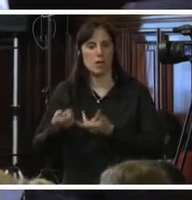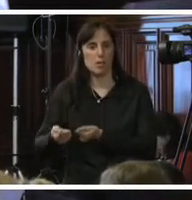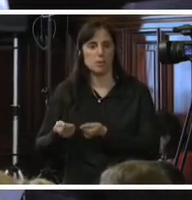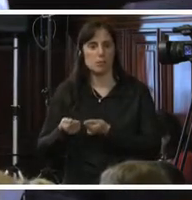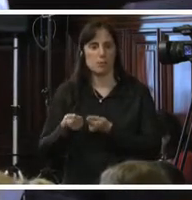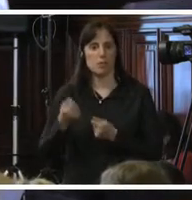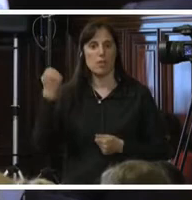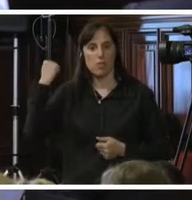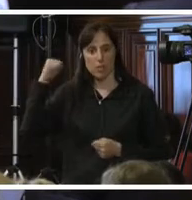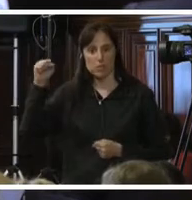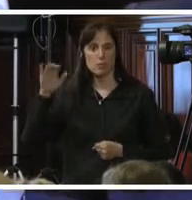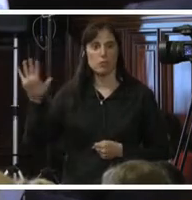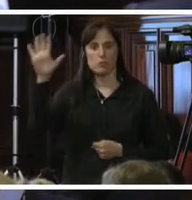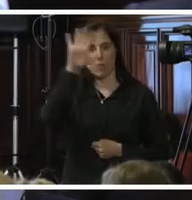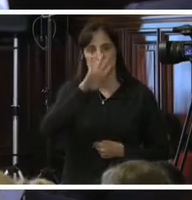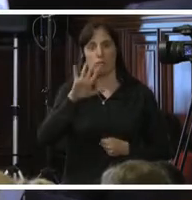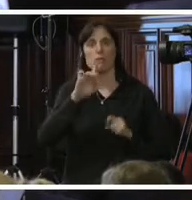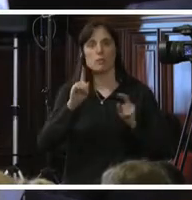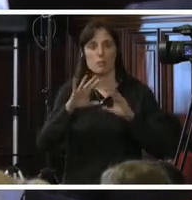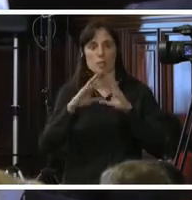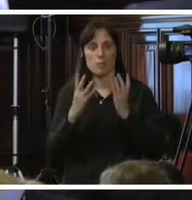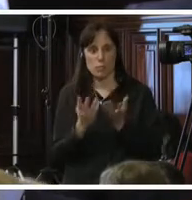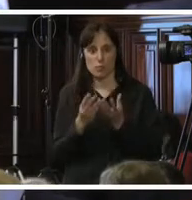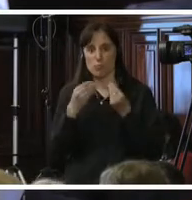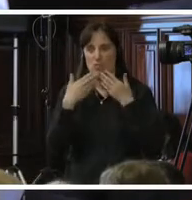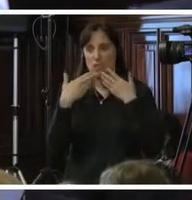contra esos delitos en toda la región y en el mundo. Muchas gracias.